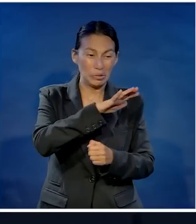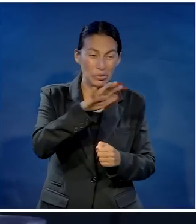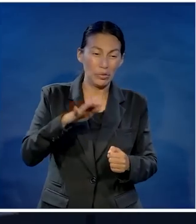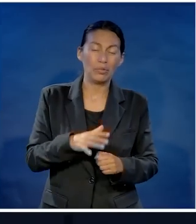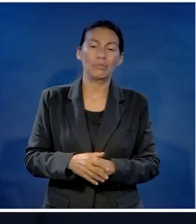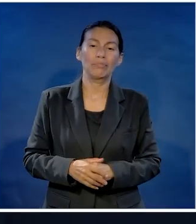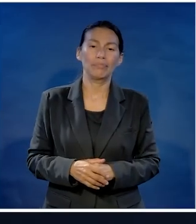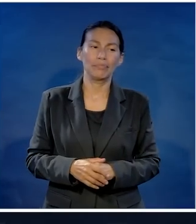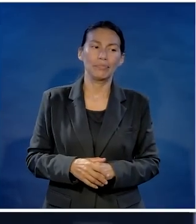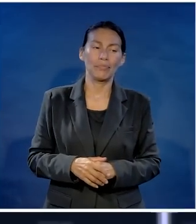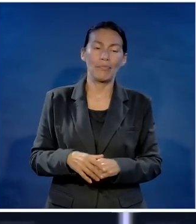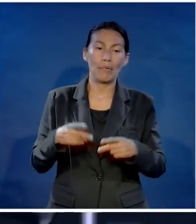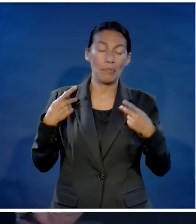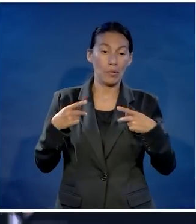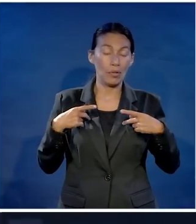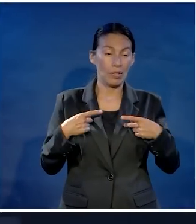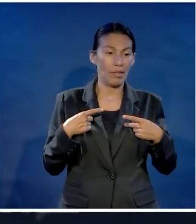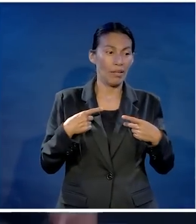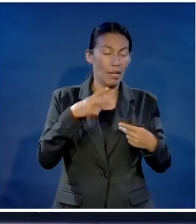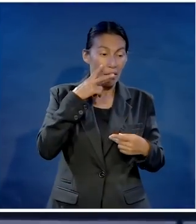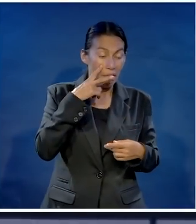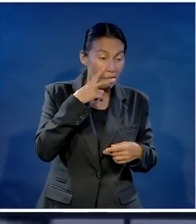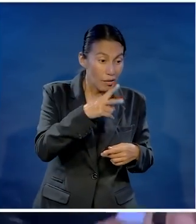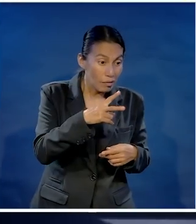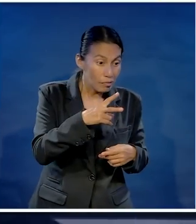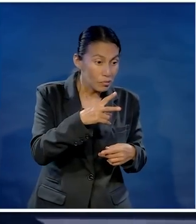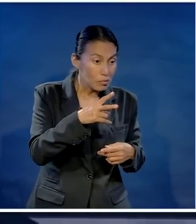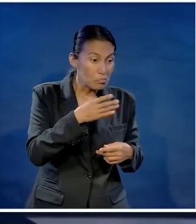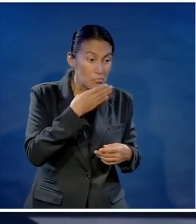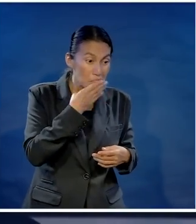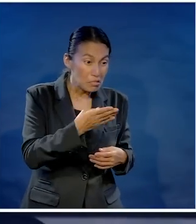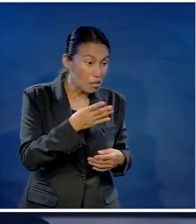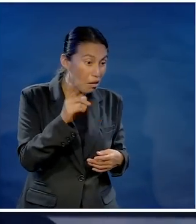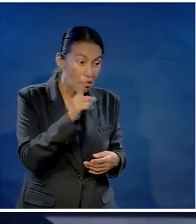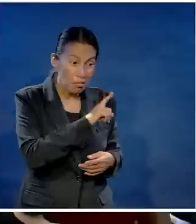no somos capaces de llevarnos bien con personas que vemos